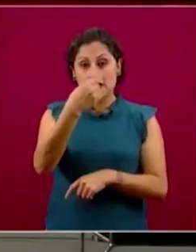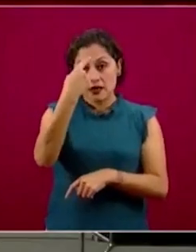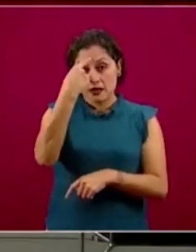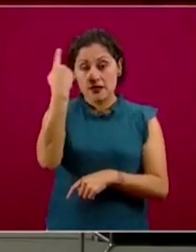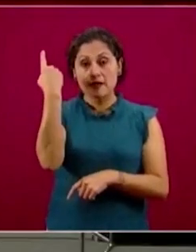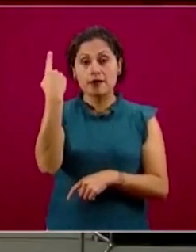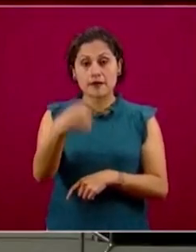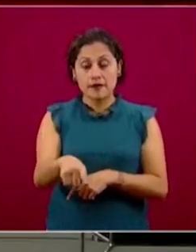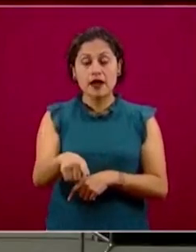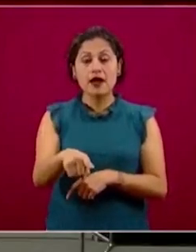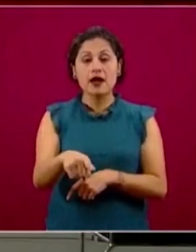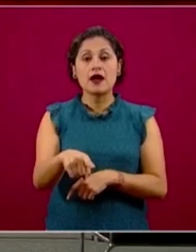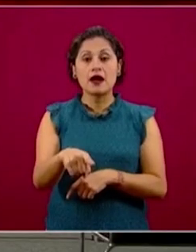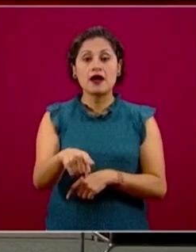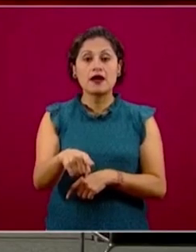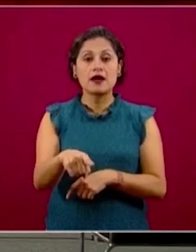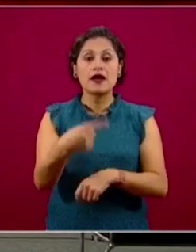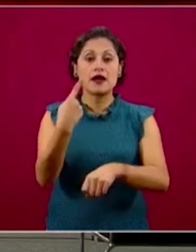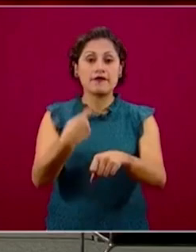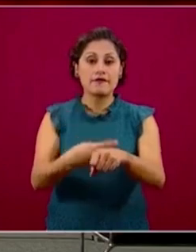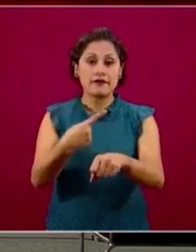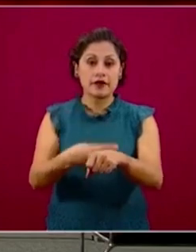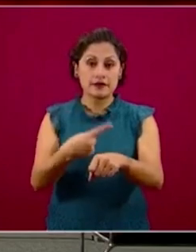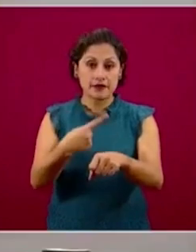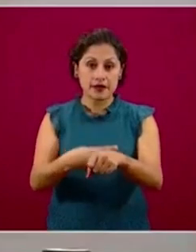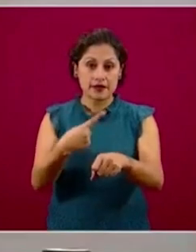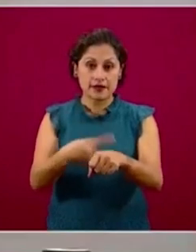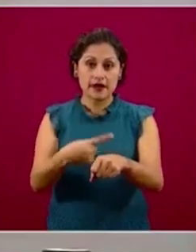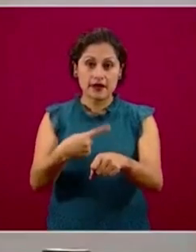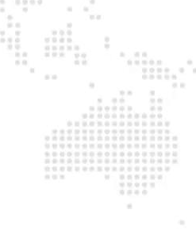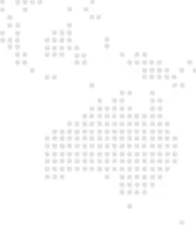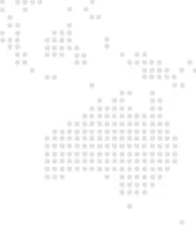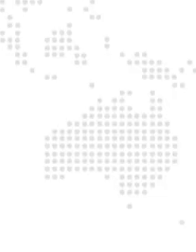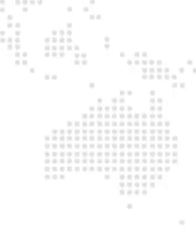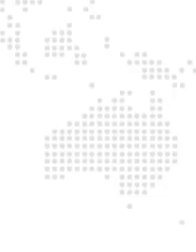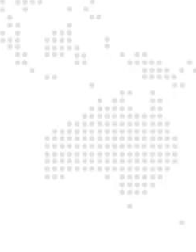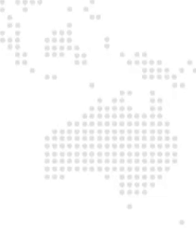autoinmunes, conocidas popularmente como enfermedades reumáticas.